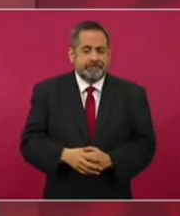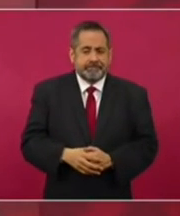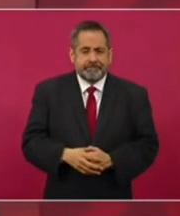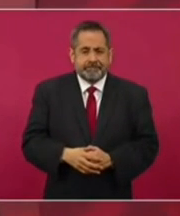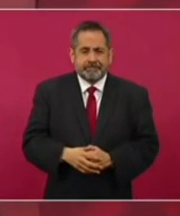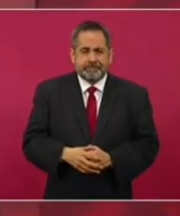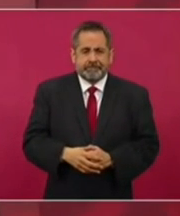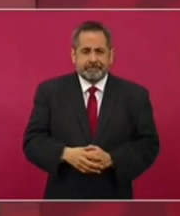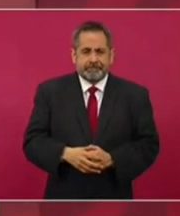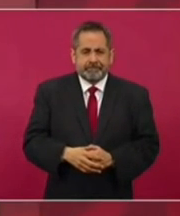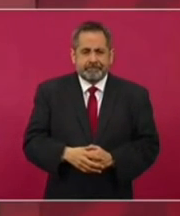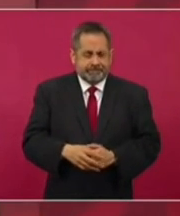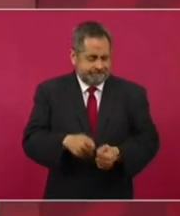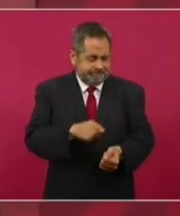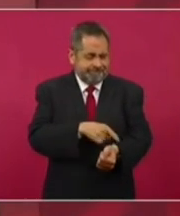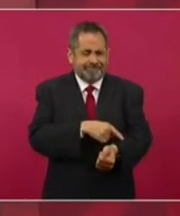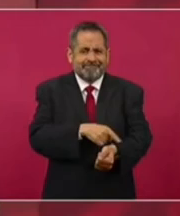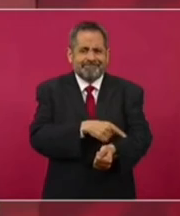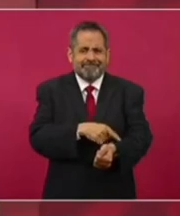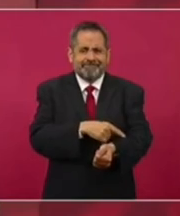Y la sangre llama.